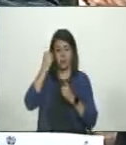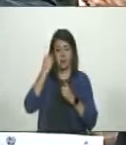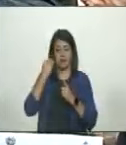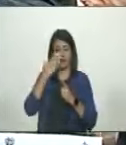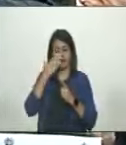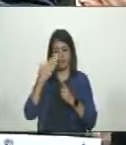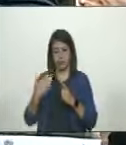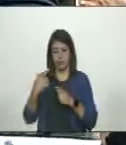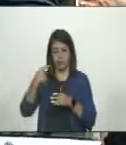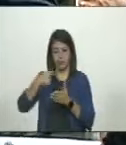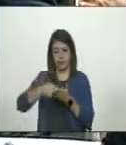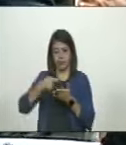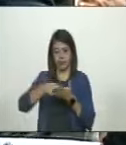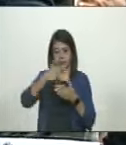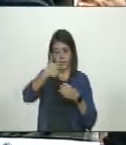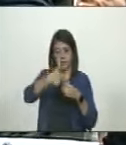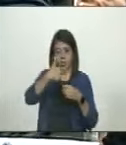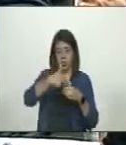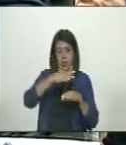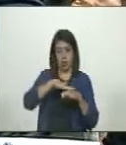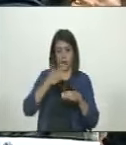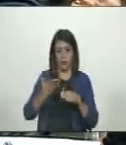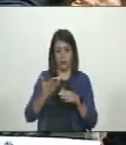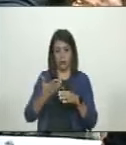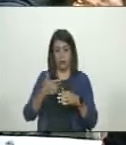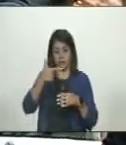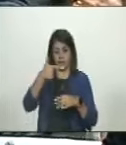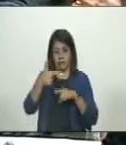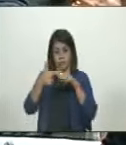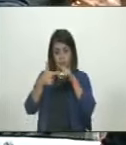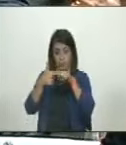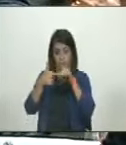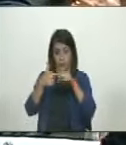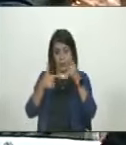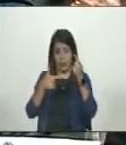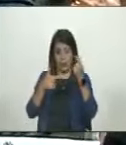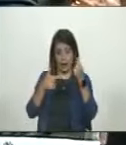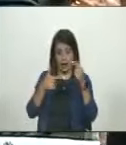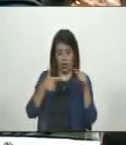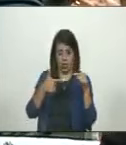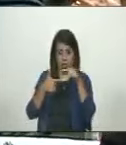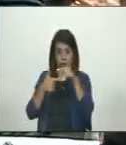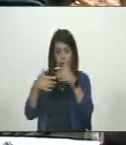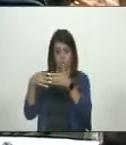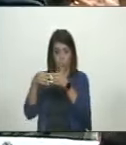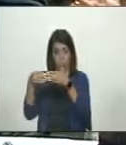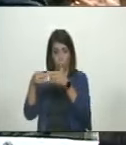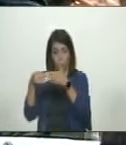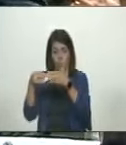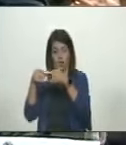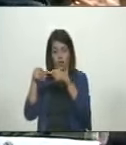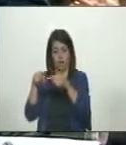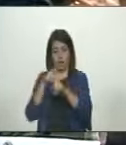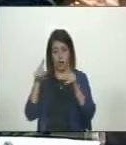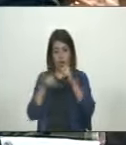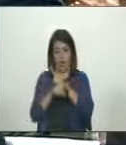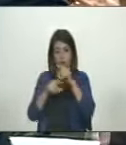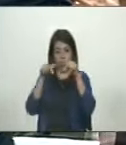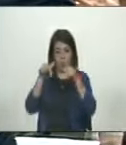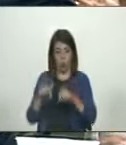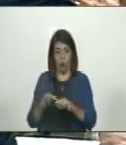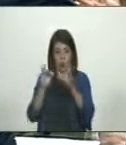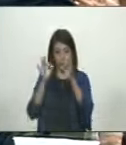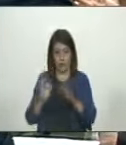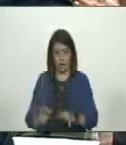subestimando el ingreso petrolero, pues cuando dividimos el monto asignado en dólares al cambio del día,